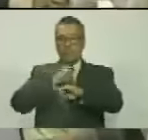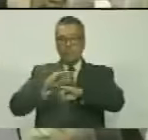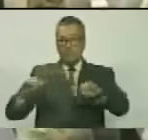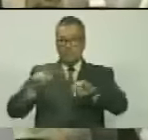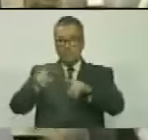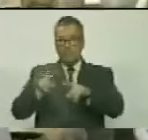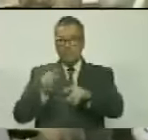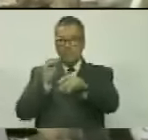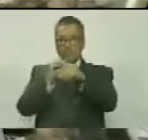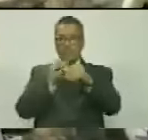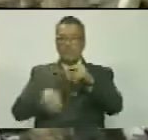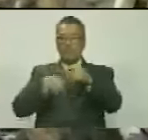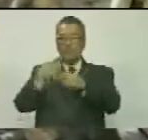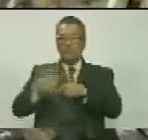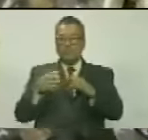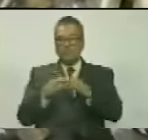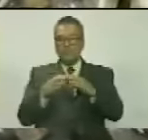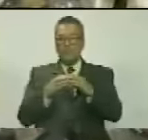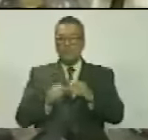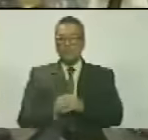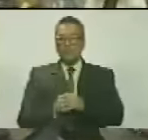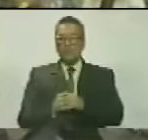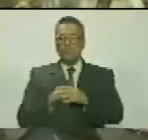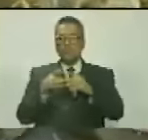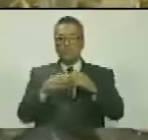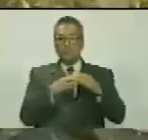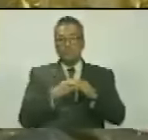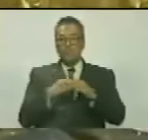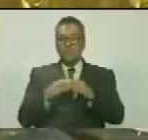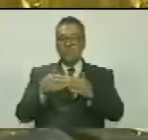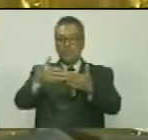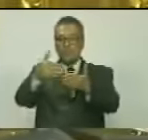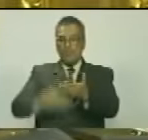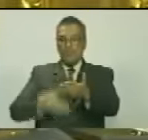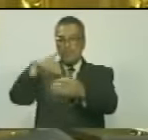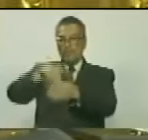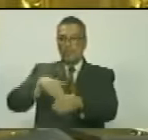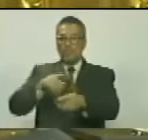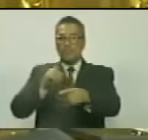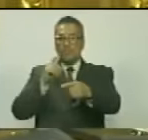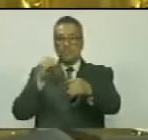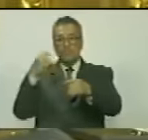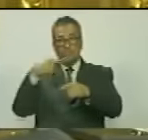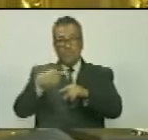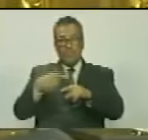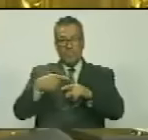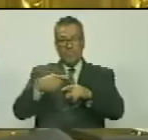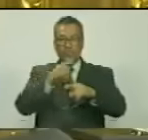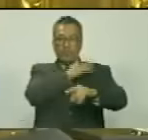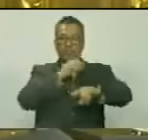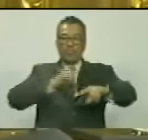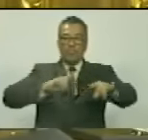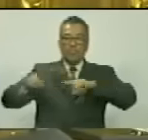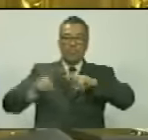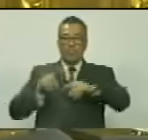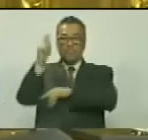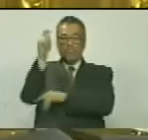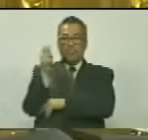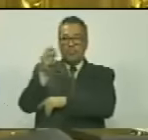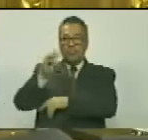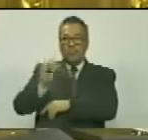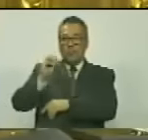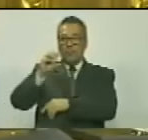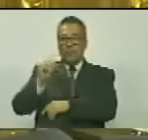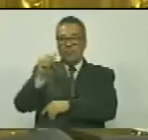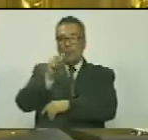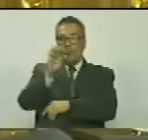instalación y convocó para la próxima sesión. Con relación a la consignación del voto negativo sobre la elección de la Junta Directiva, el diputado Oscar